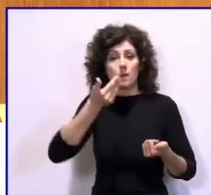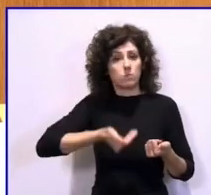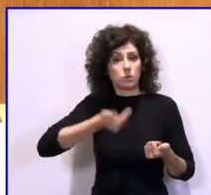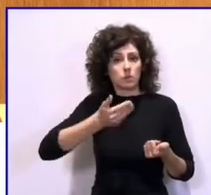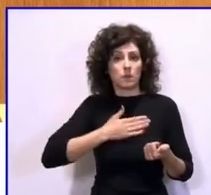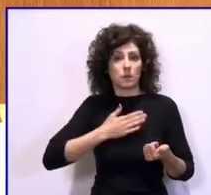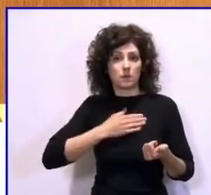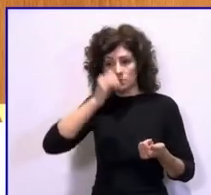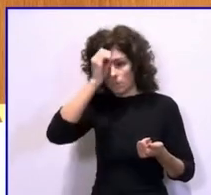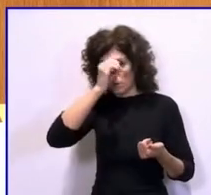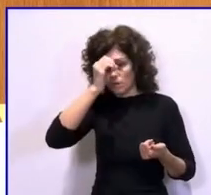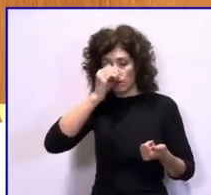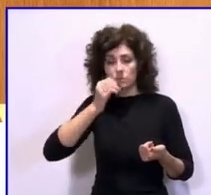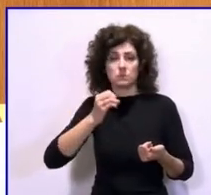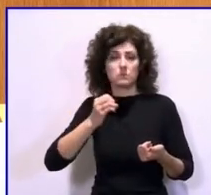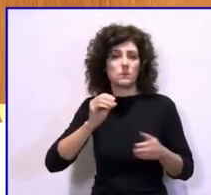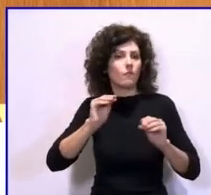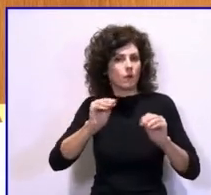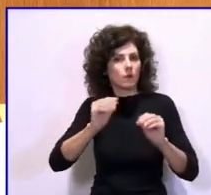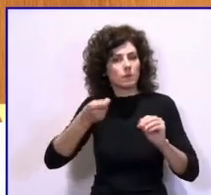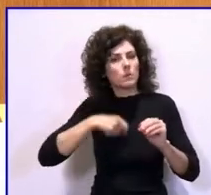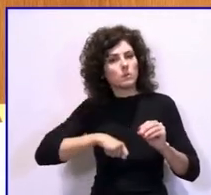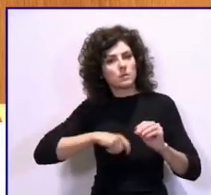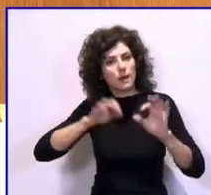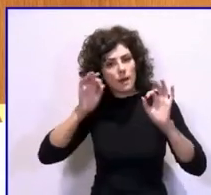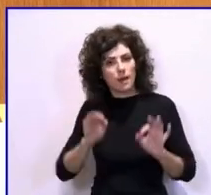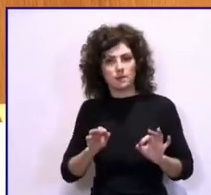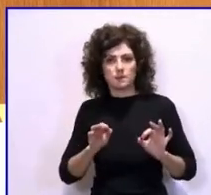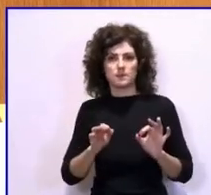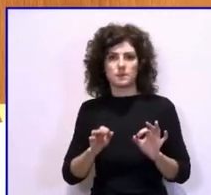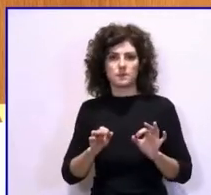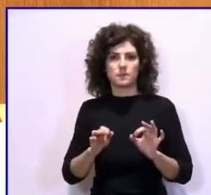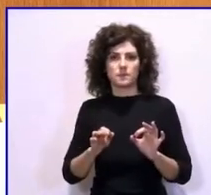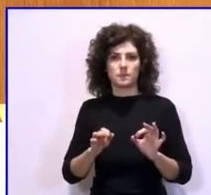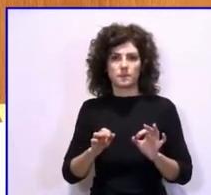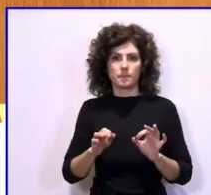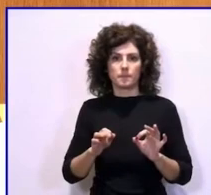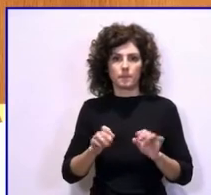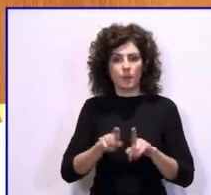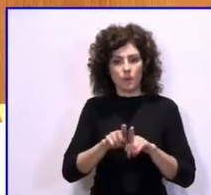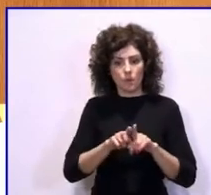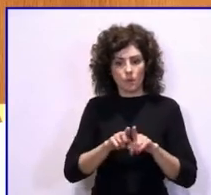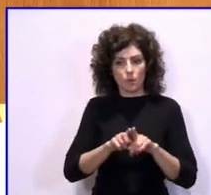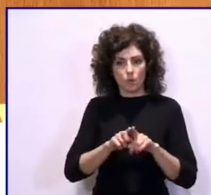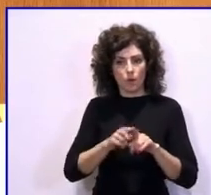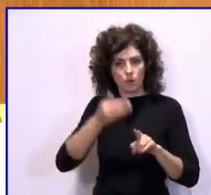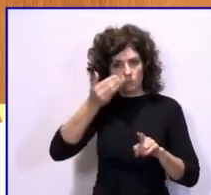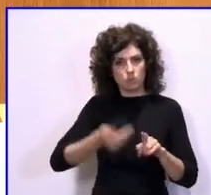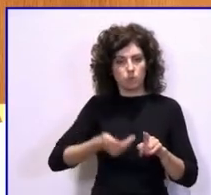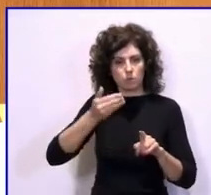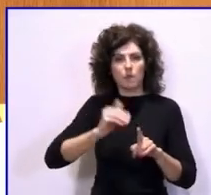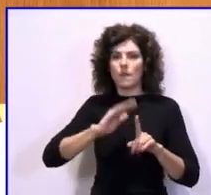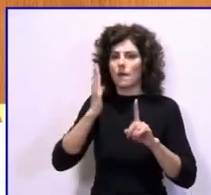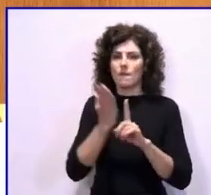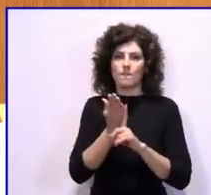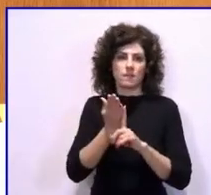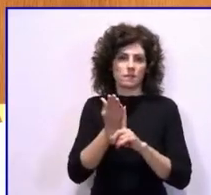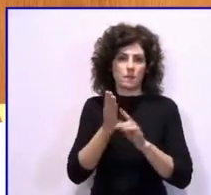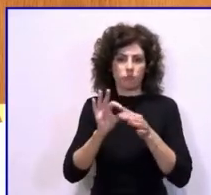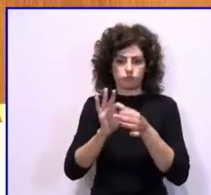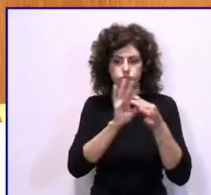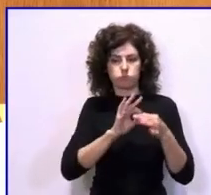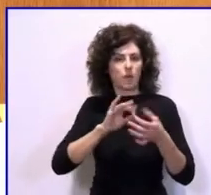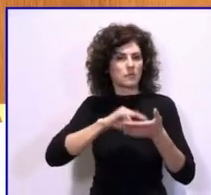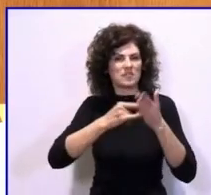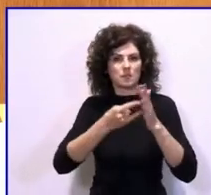tiene la formación profesional de manera transversal. Una importancia que afecta, por supuesto, al